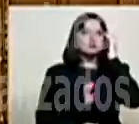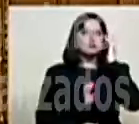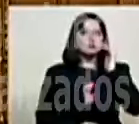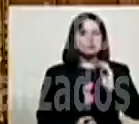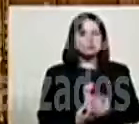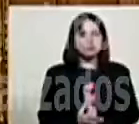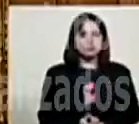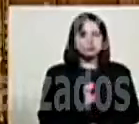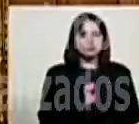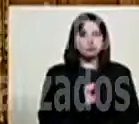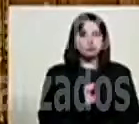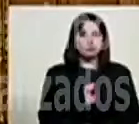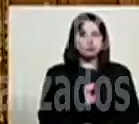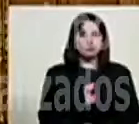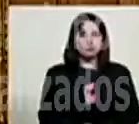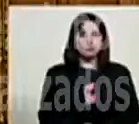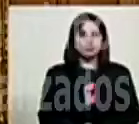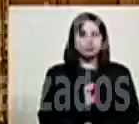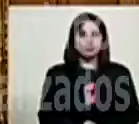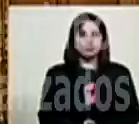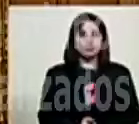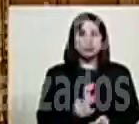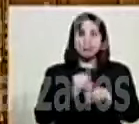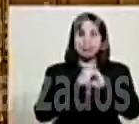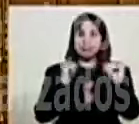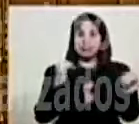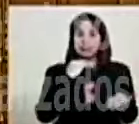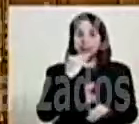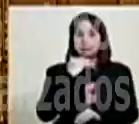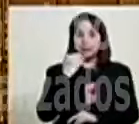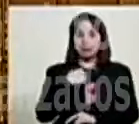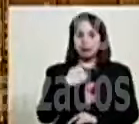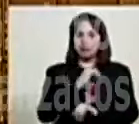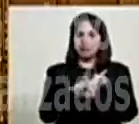ya estaba yo al final,